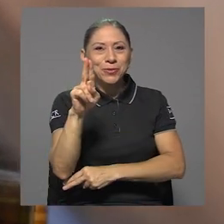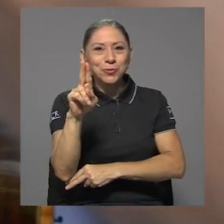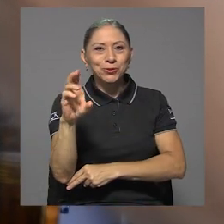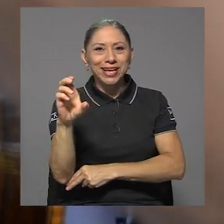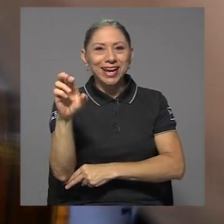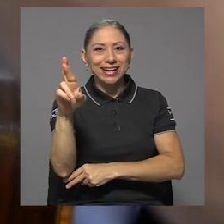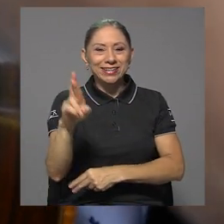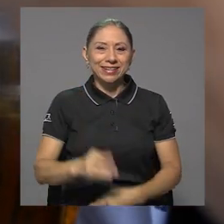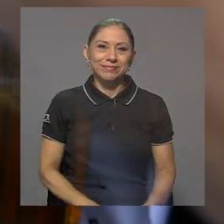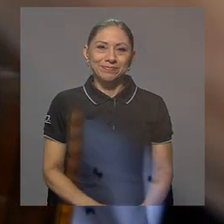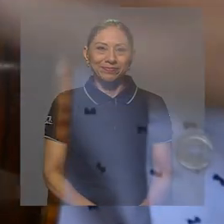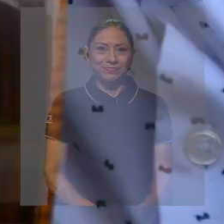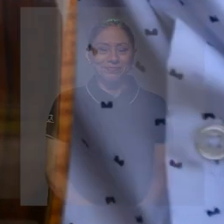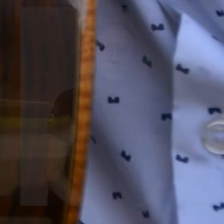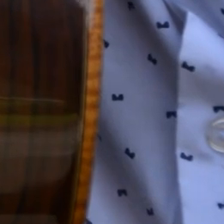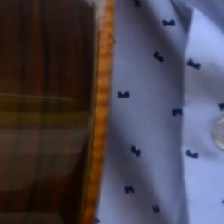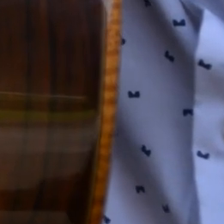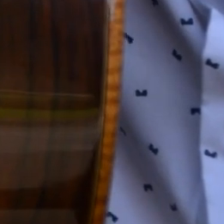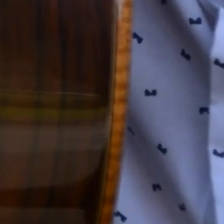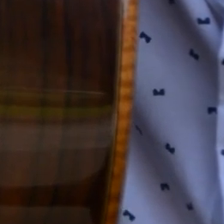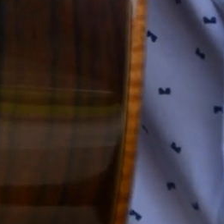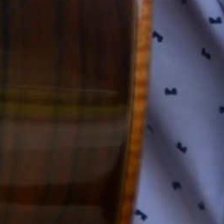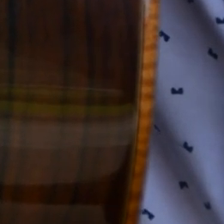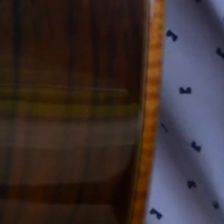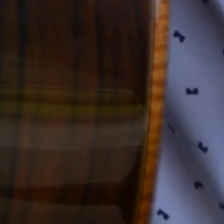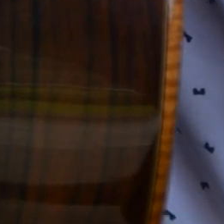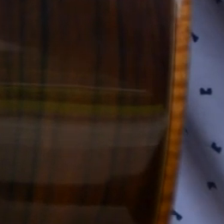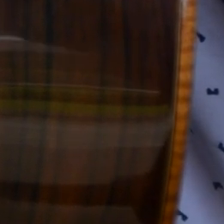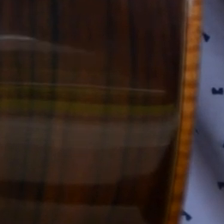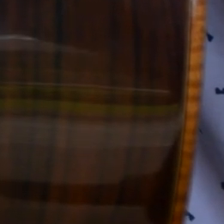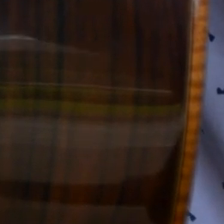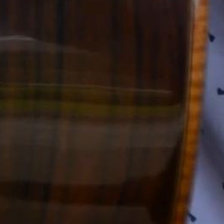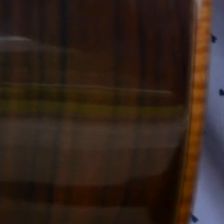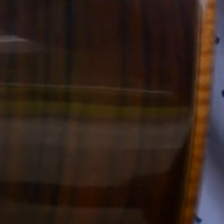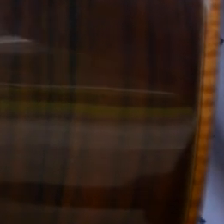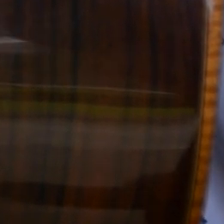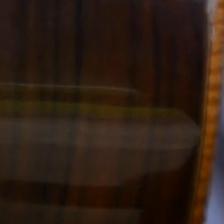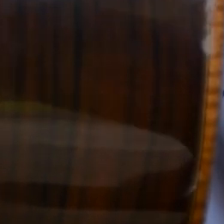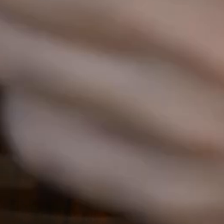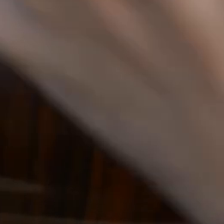UCR. ¡Gracias! ¡Gracias! ¡Gracias! ¡Gracias! ¡Gracias!